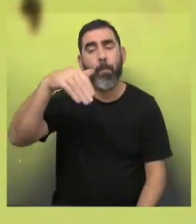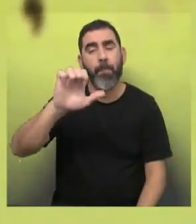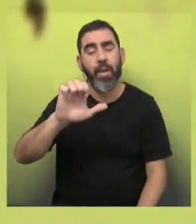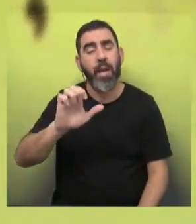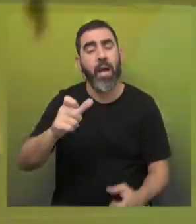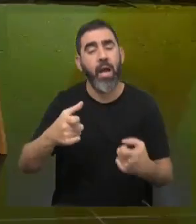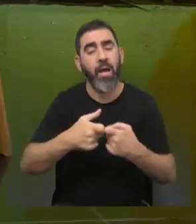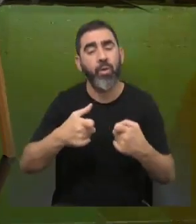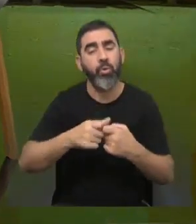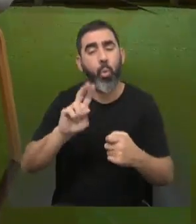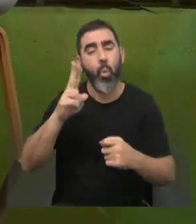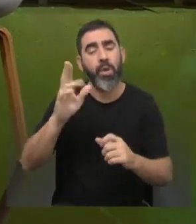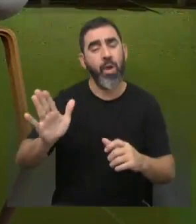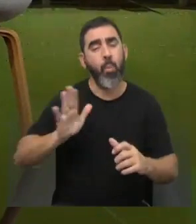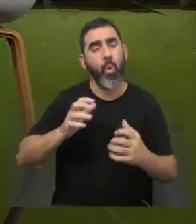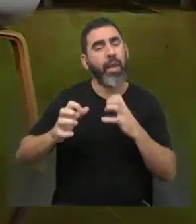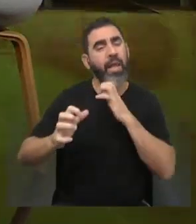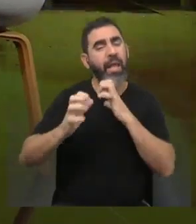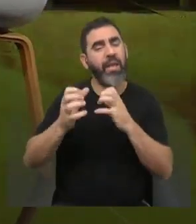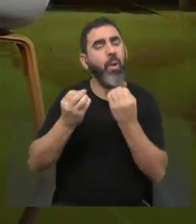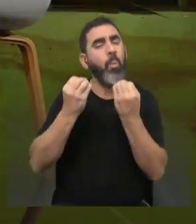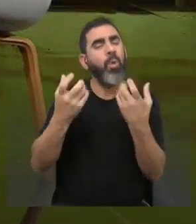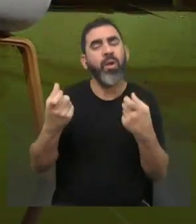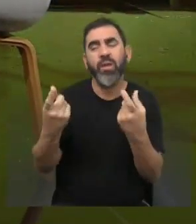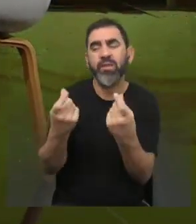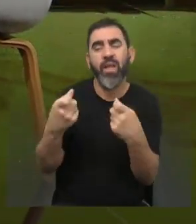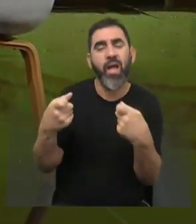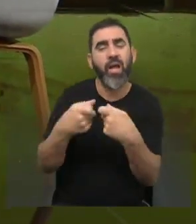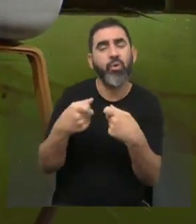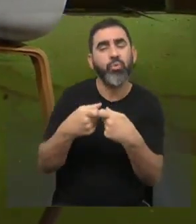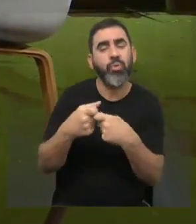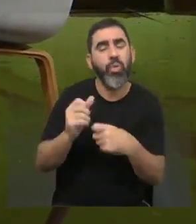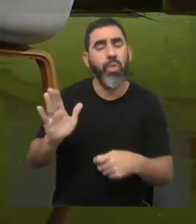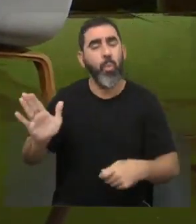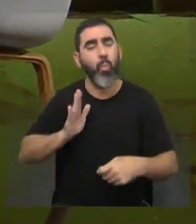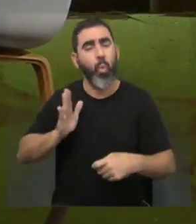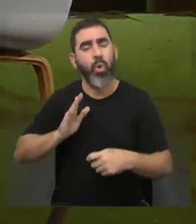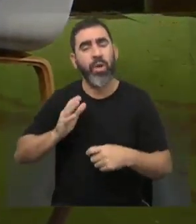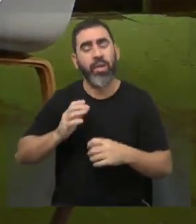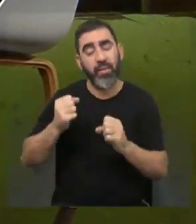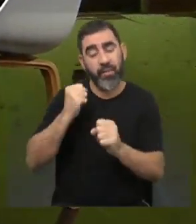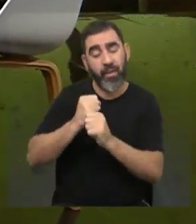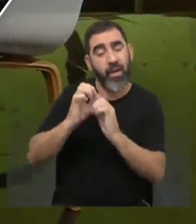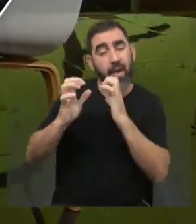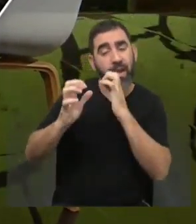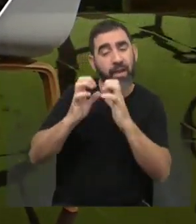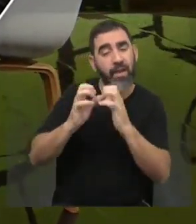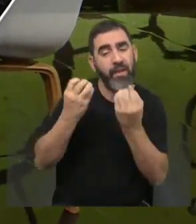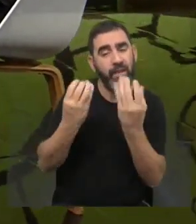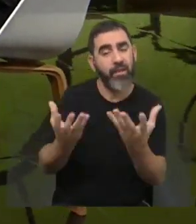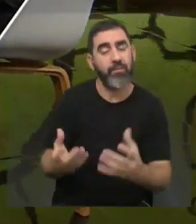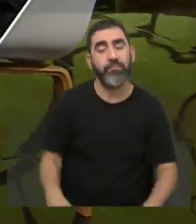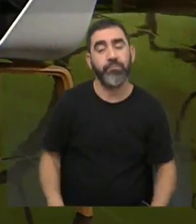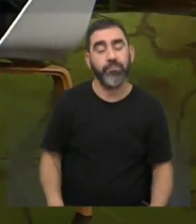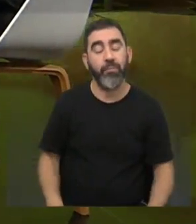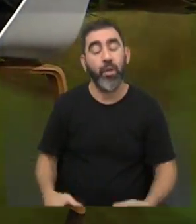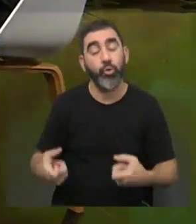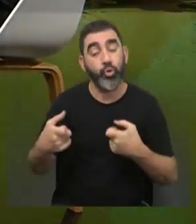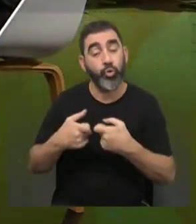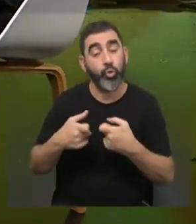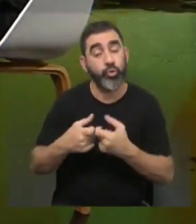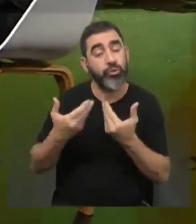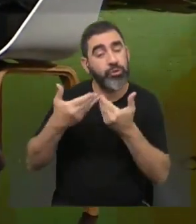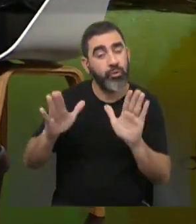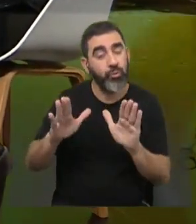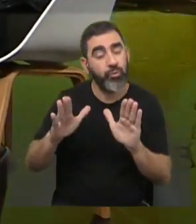Energía. ¿Por qué había que hacer una asociación que nucleara a las mujeres que trabajan en este tema? Bueno, la asociación en realidad nace